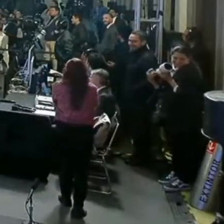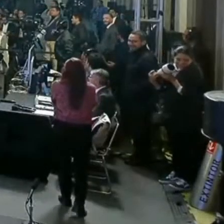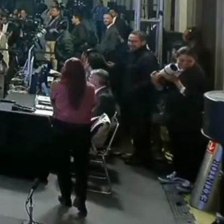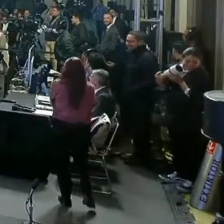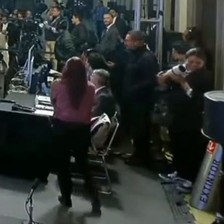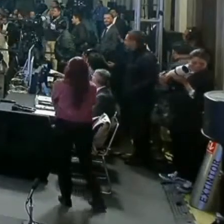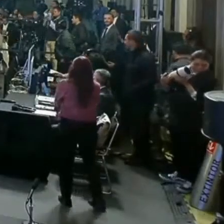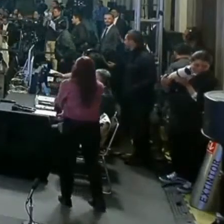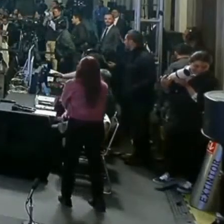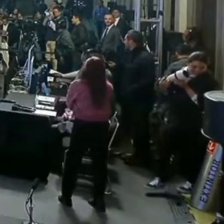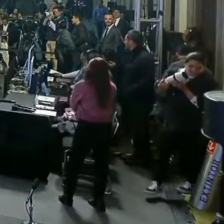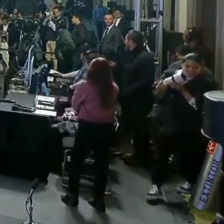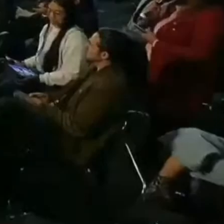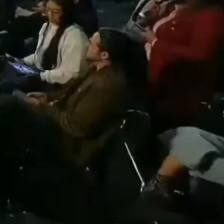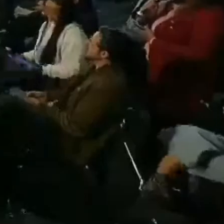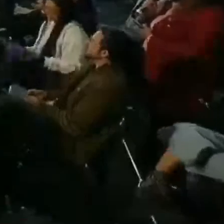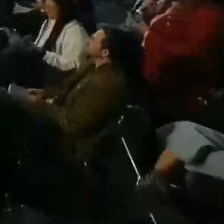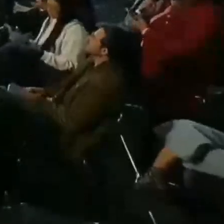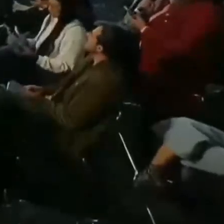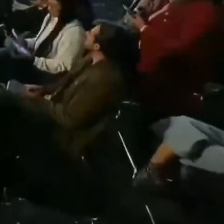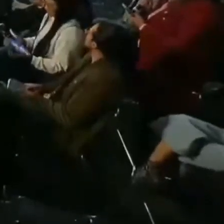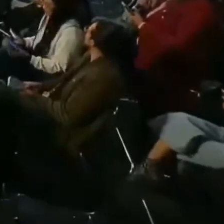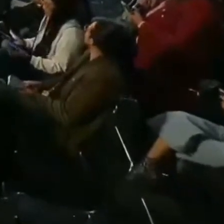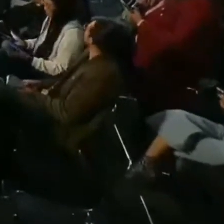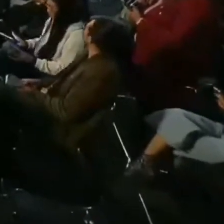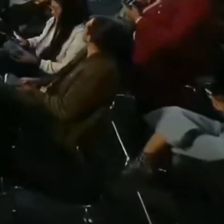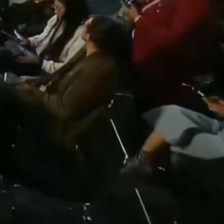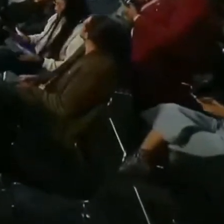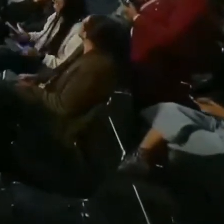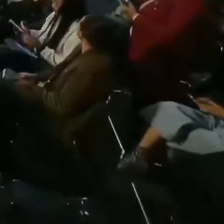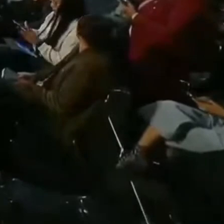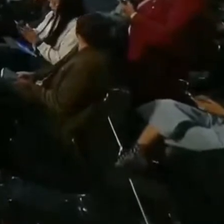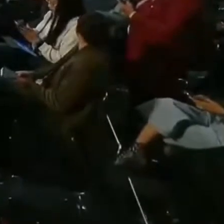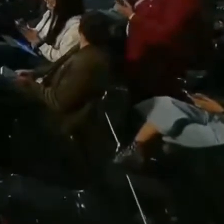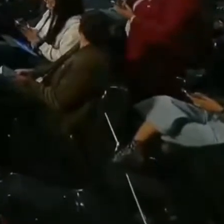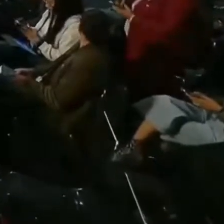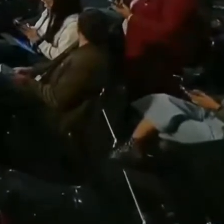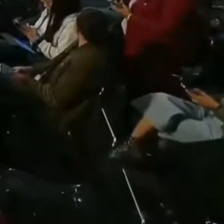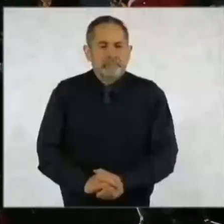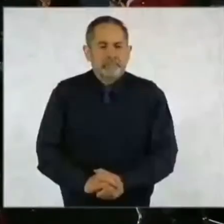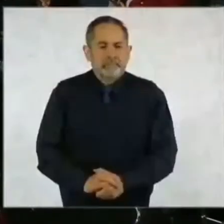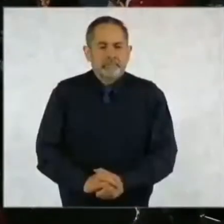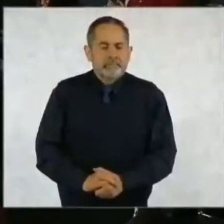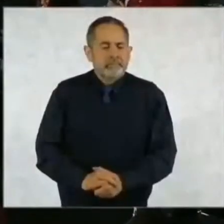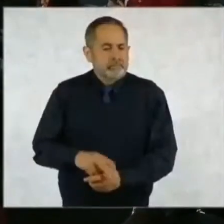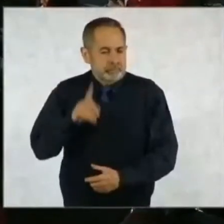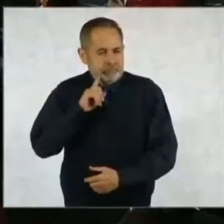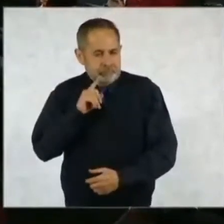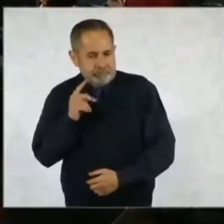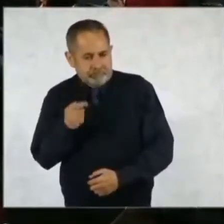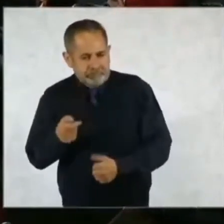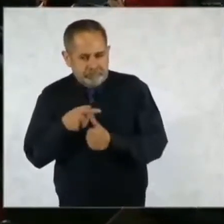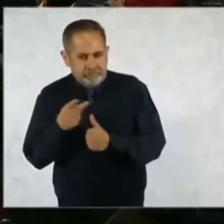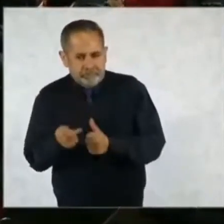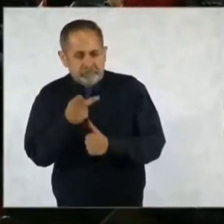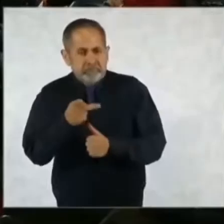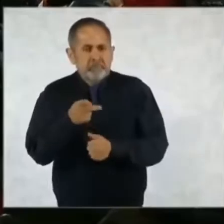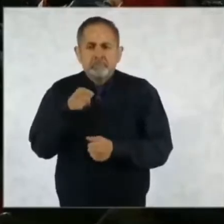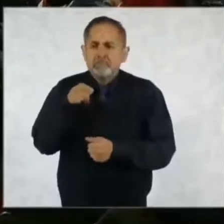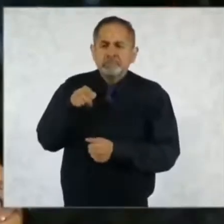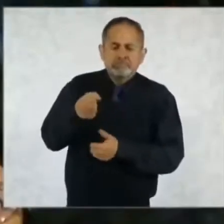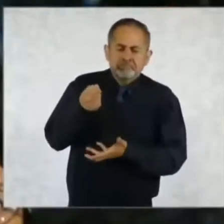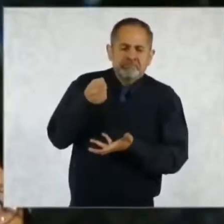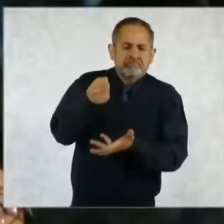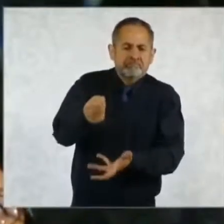Hola, Presidenta. Muy buenos días. Karen Ballesteros, del 11. Primera pregunta, ¿cuál será el presupuesto que se va a destinar para este programa